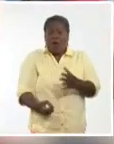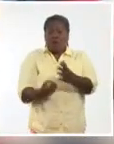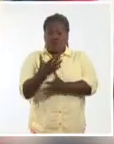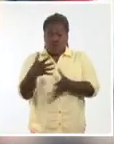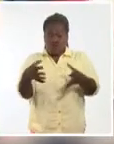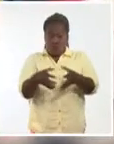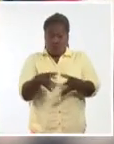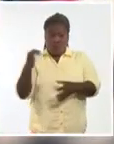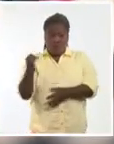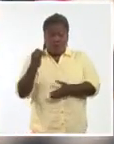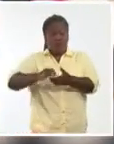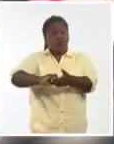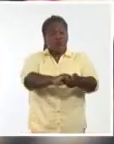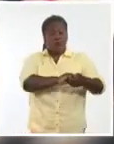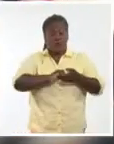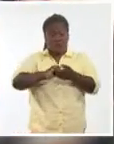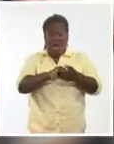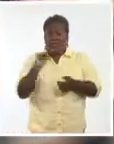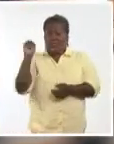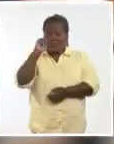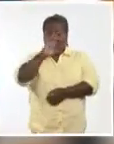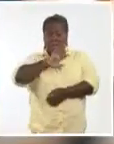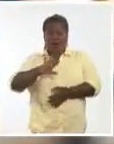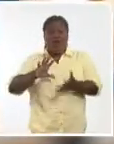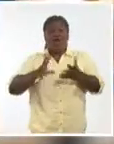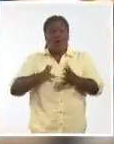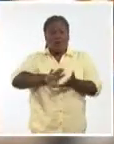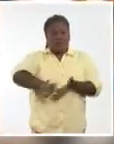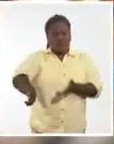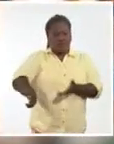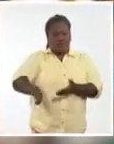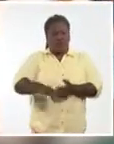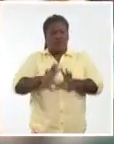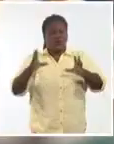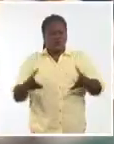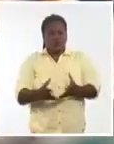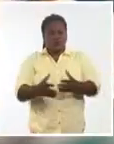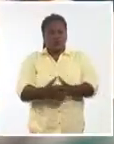de solidaridad para poner fin a cualquier forma de discriminación.